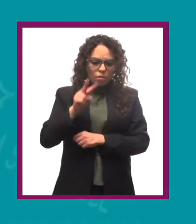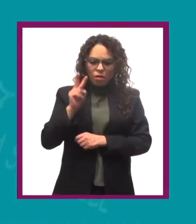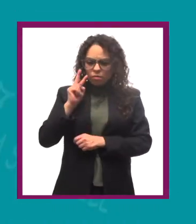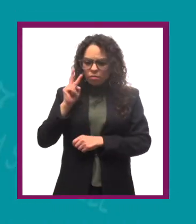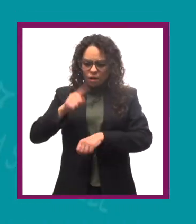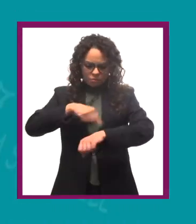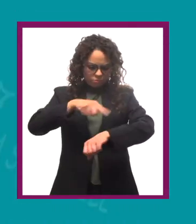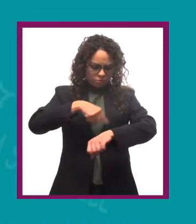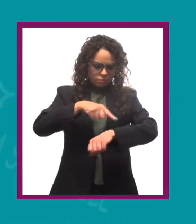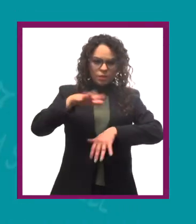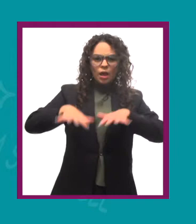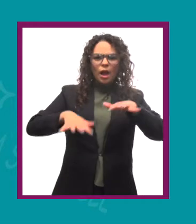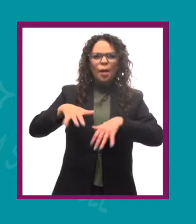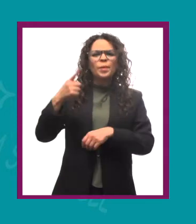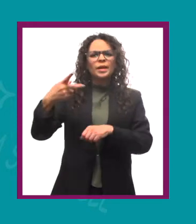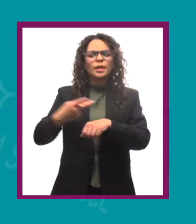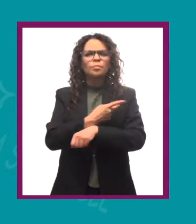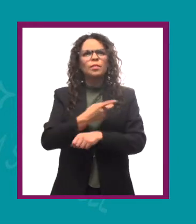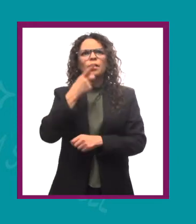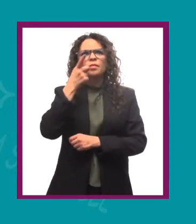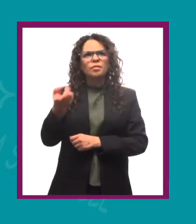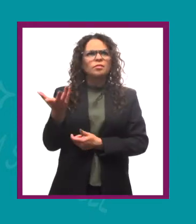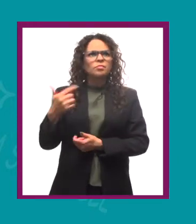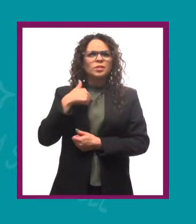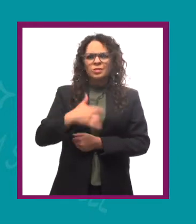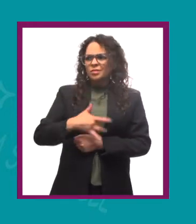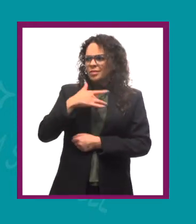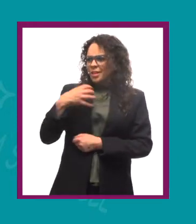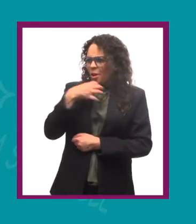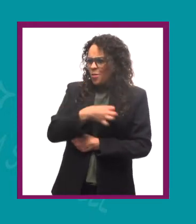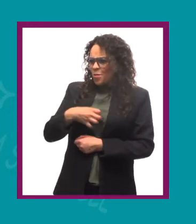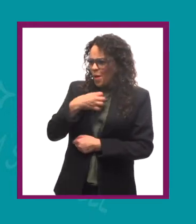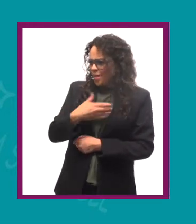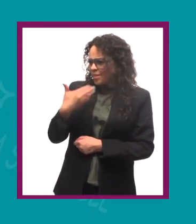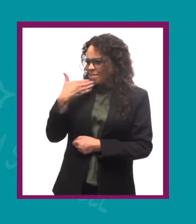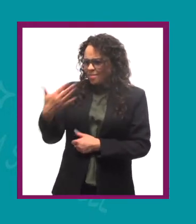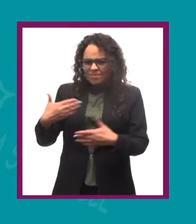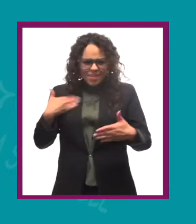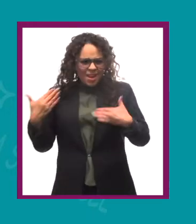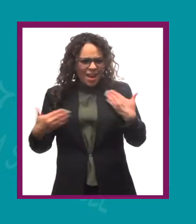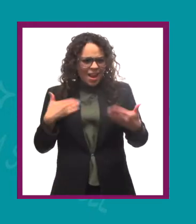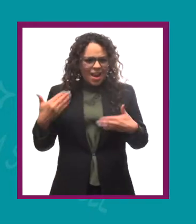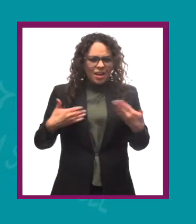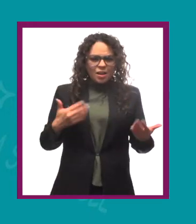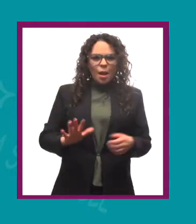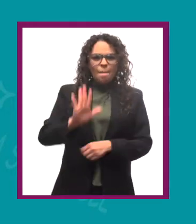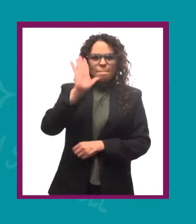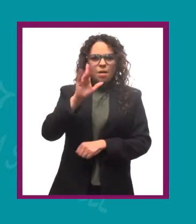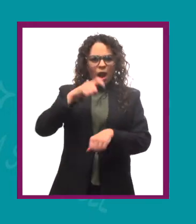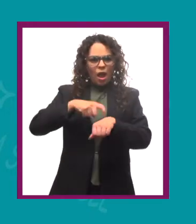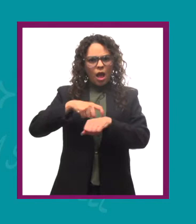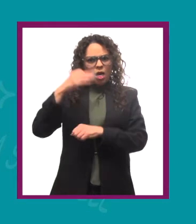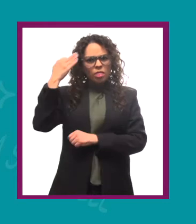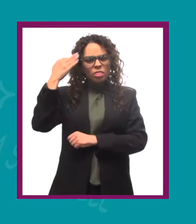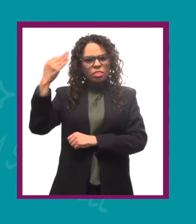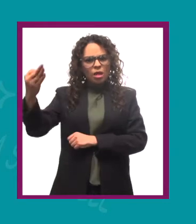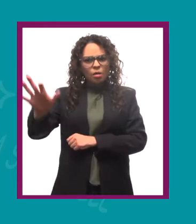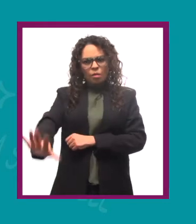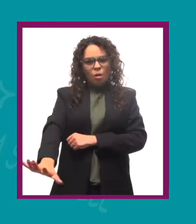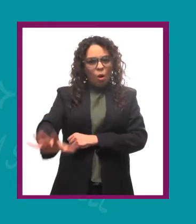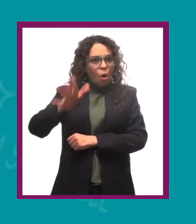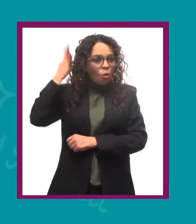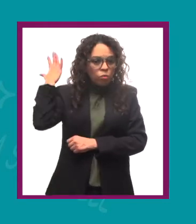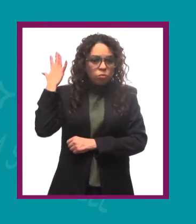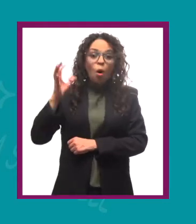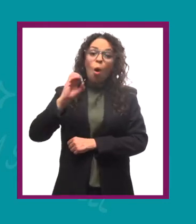al final esto que nos pasa muchas veces que dicen, es que me lo estoy pasando súper bien y parece que me ha